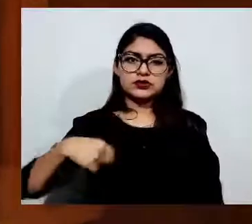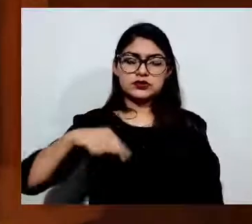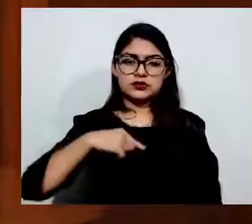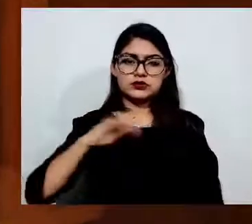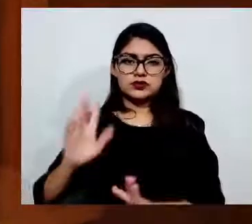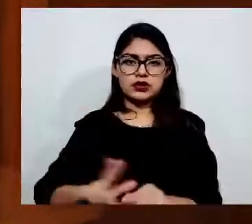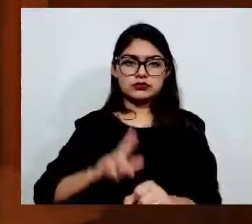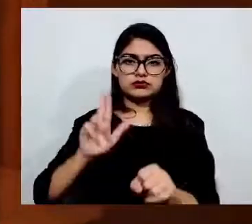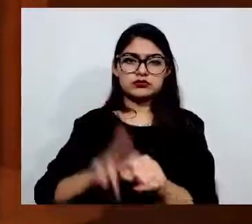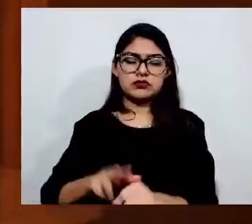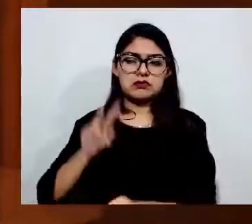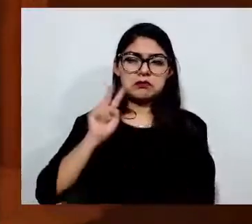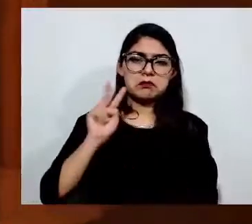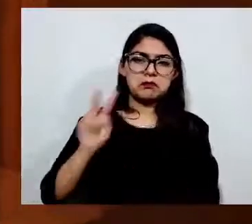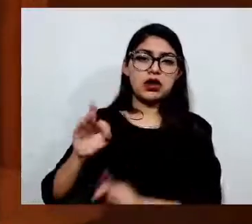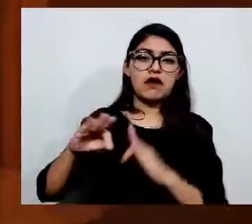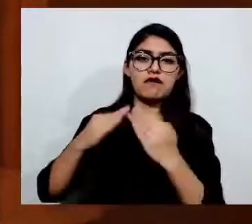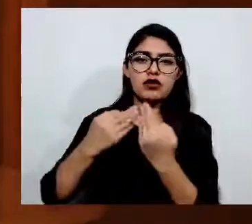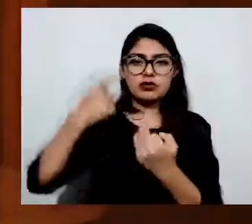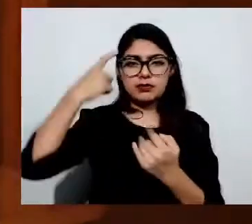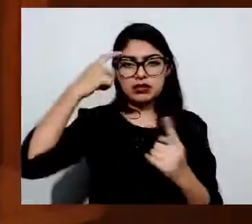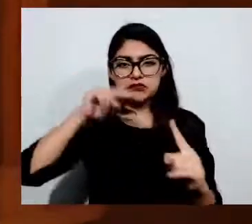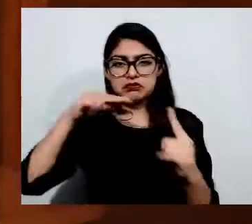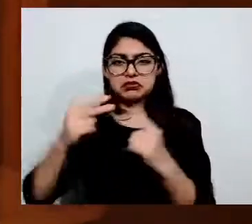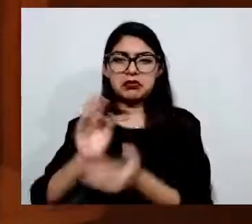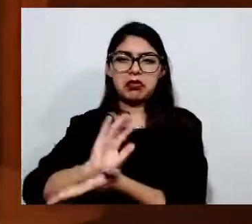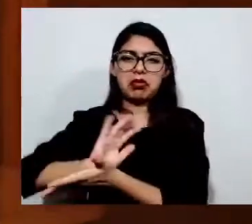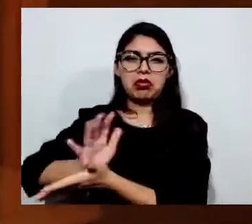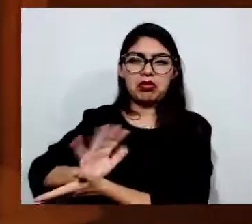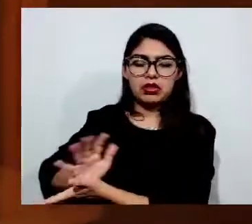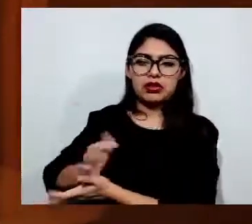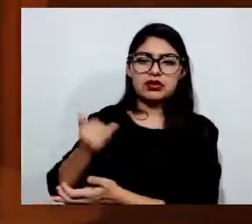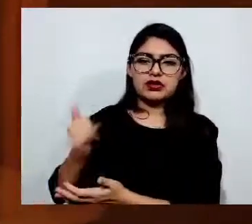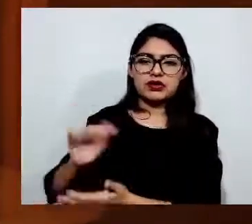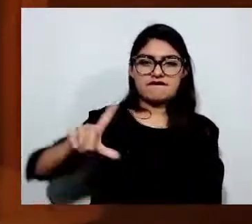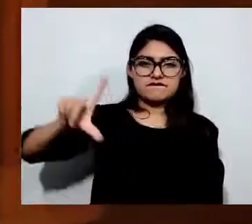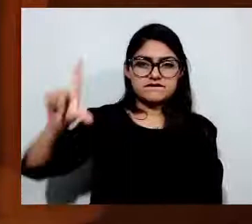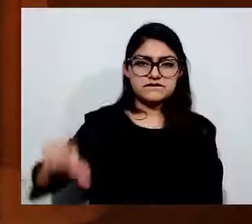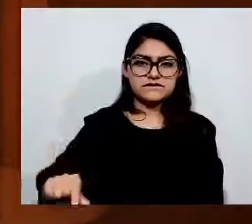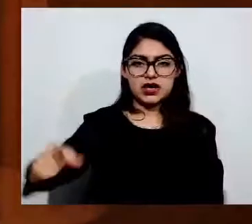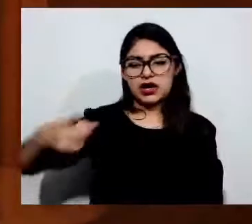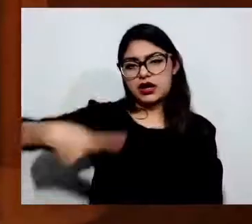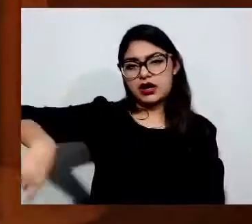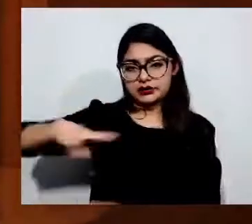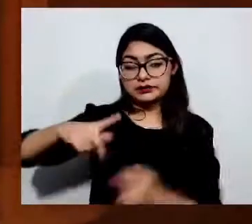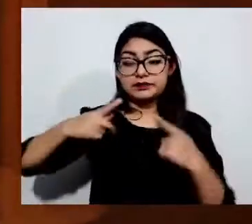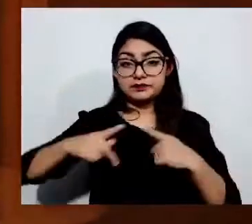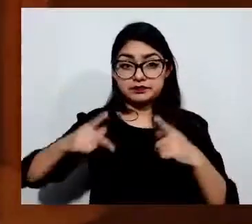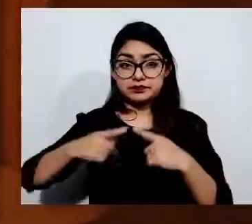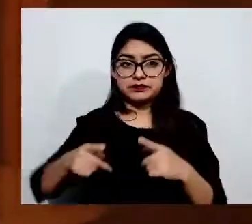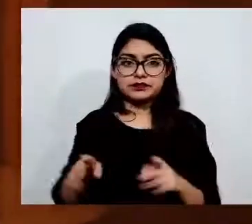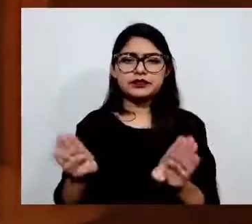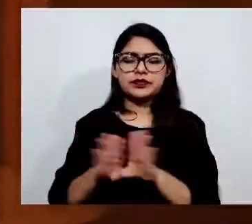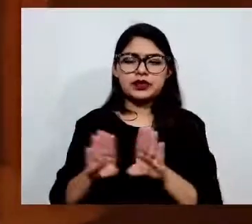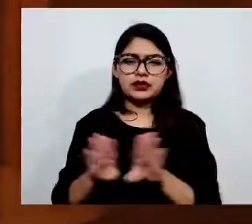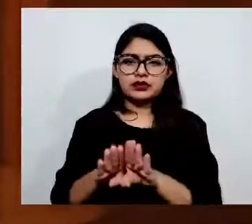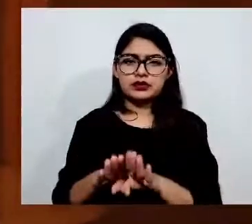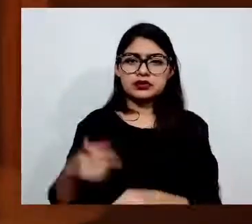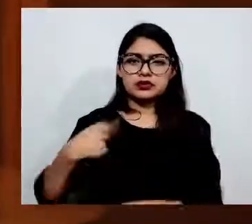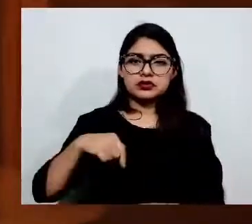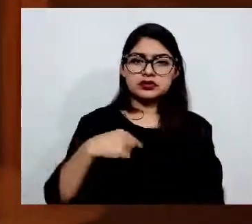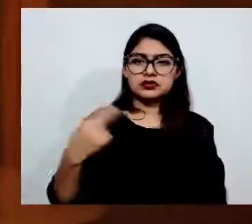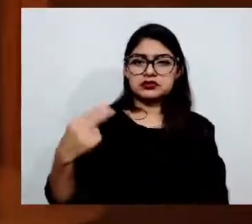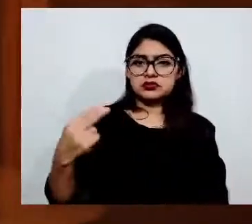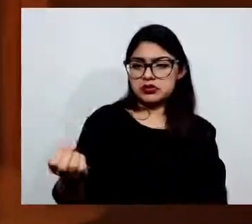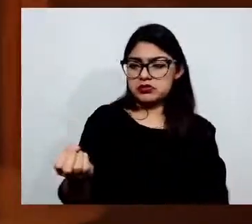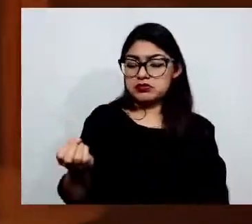humillante para este sector, que inicia desde la manera en que la nombramos y que en muchas ocasiones ampara